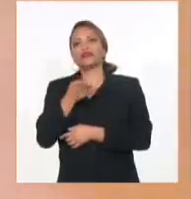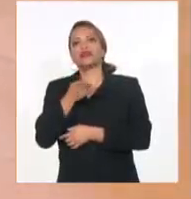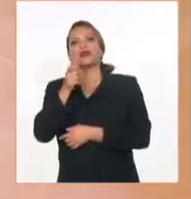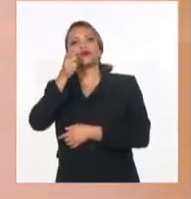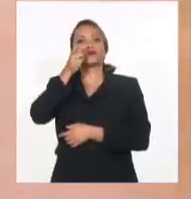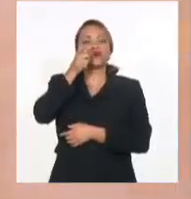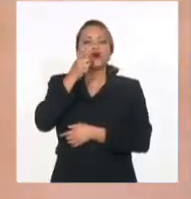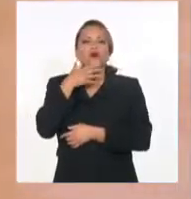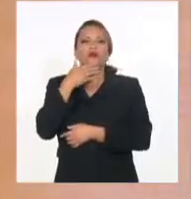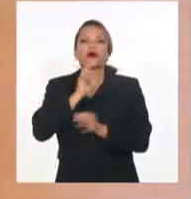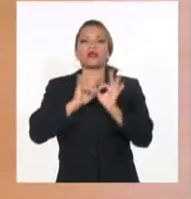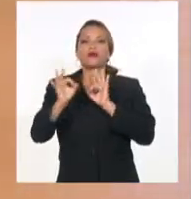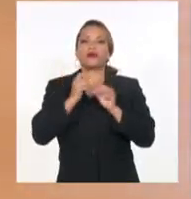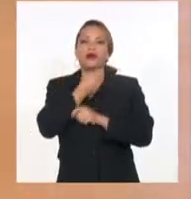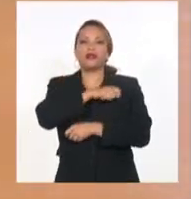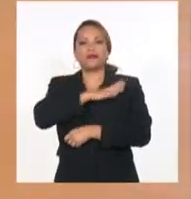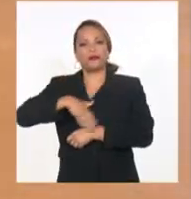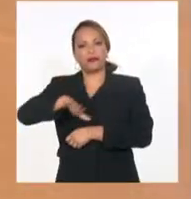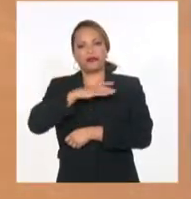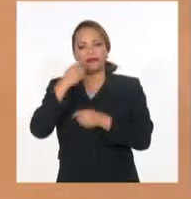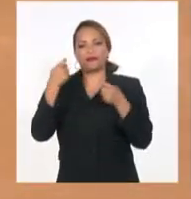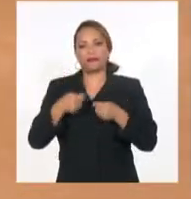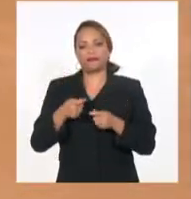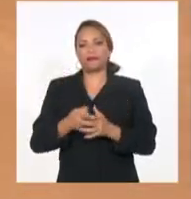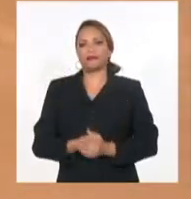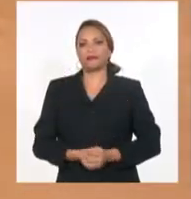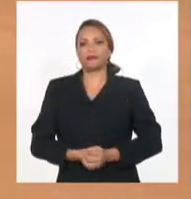Desde Moa Kenner Pereira y Rubiel de la Cruz Rabí, Canal Cubano de Noticias.